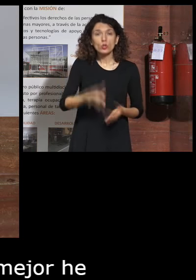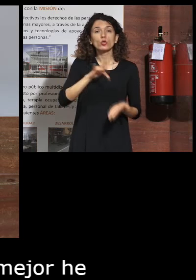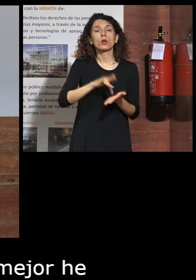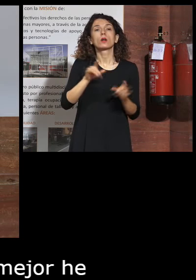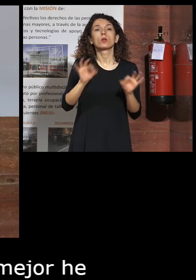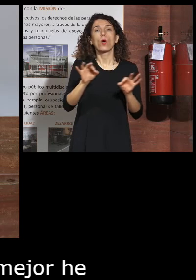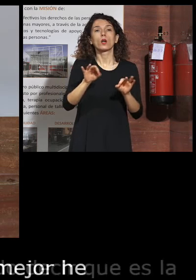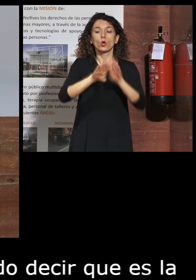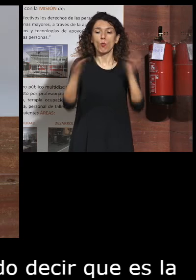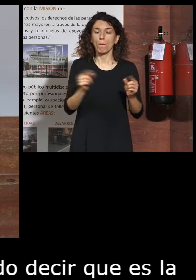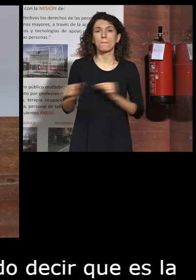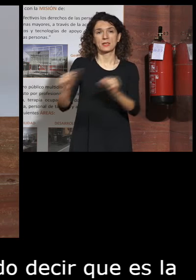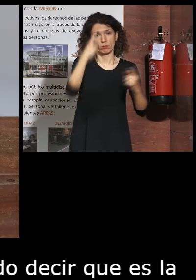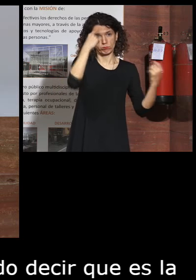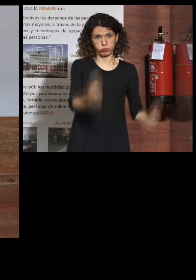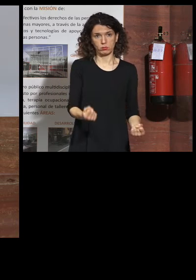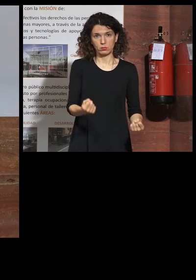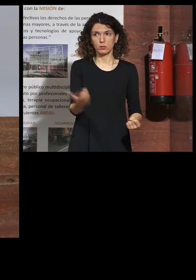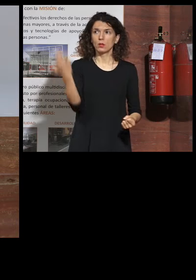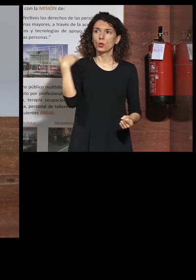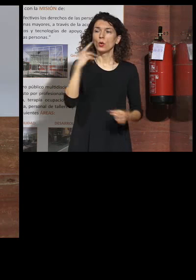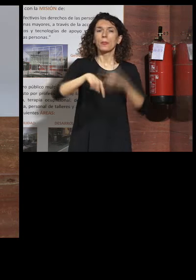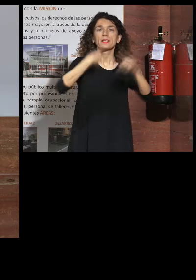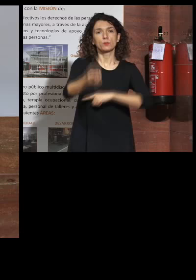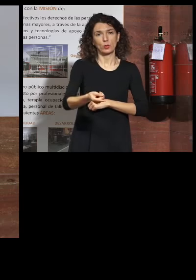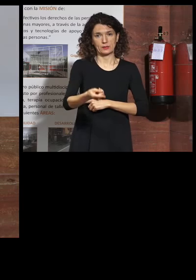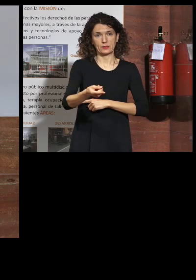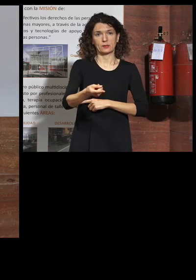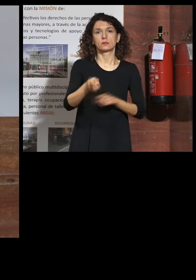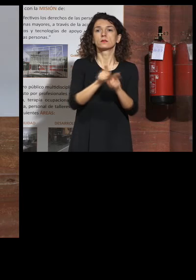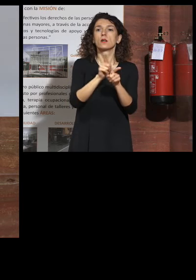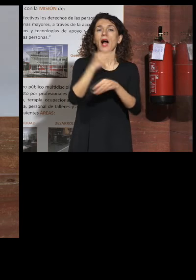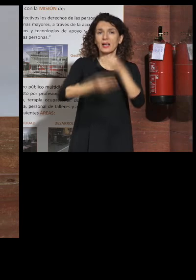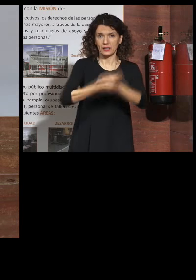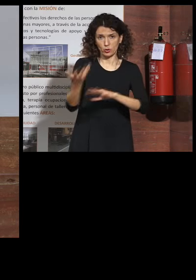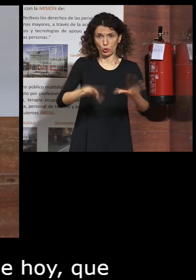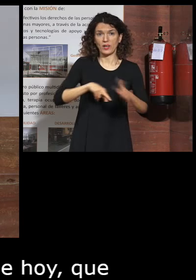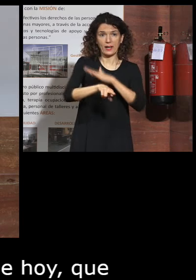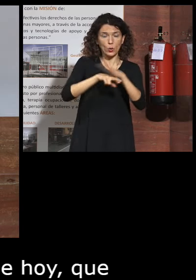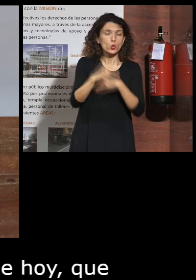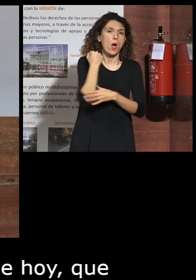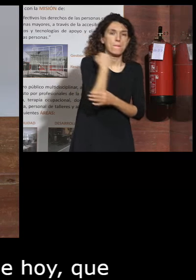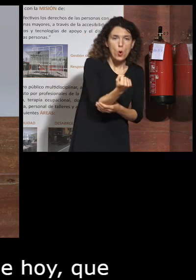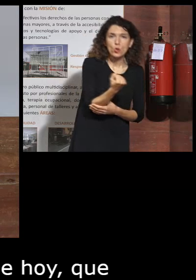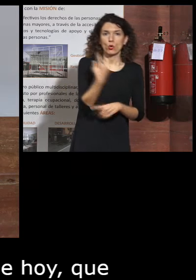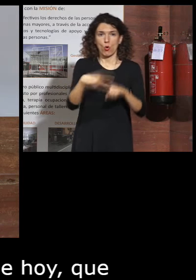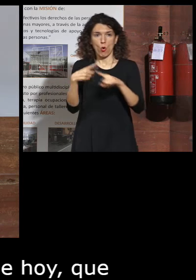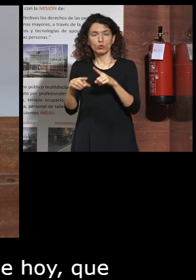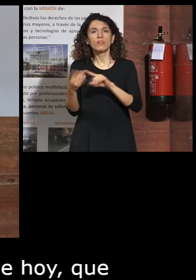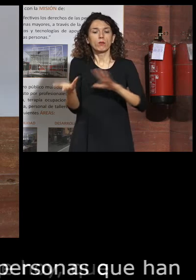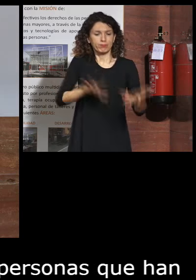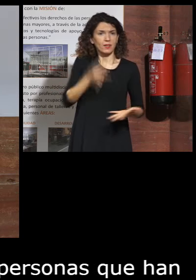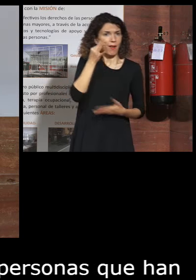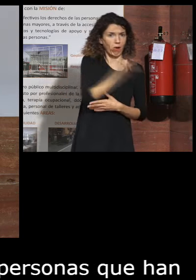mesa de expertos de personas que han hecho luego posibles desde las tecnologías desde los recursos de apoyo y demás eso